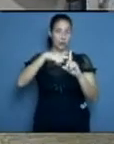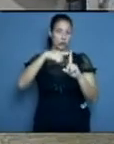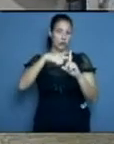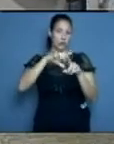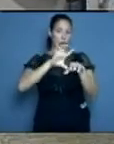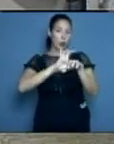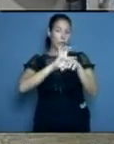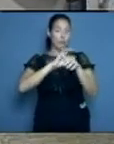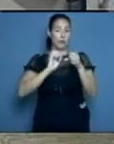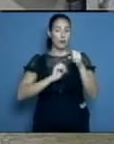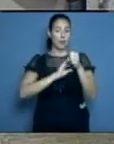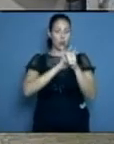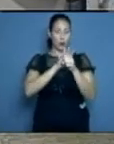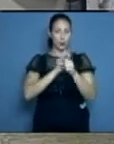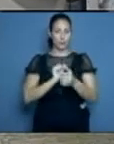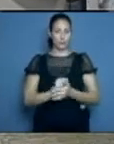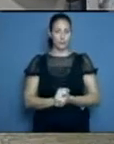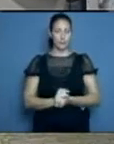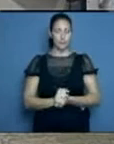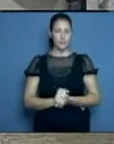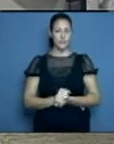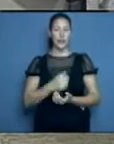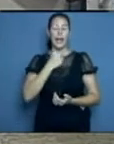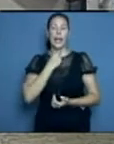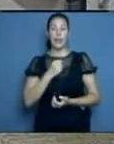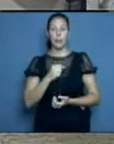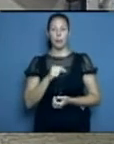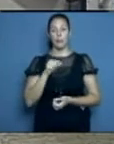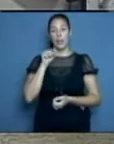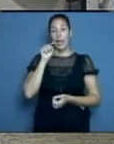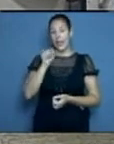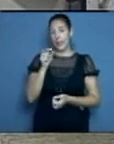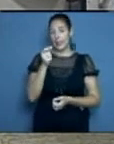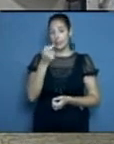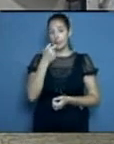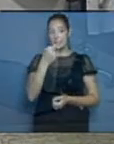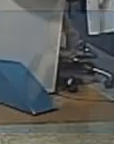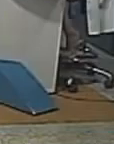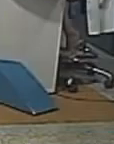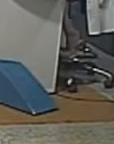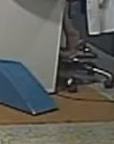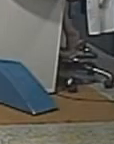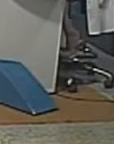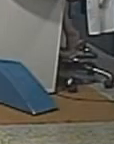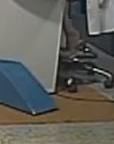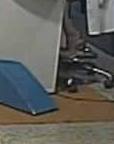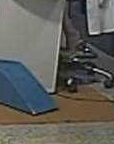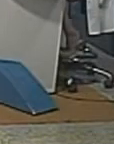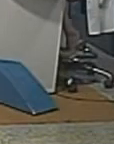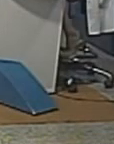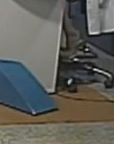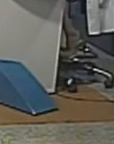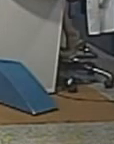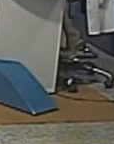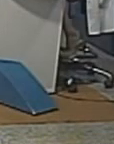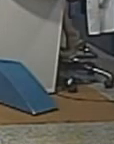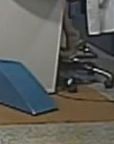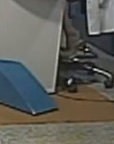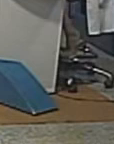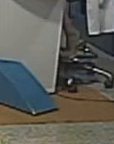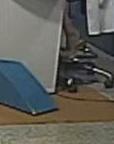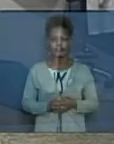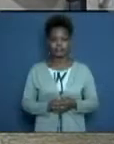tanto, el luz, y dicho ese paso, la citromicina es uno de los antibióticos que más se ha probado, como fueron los primeros que se utilizaron,